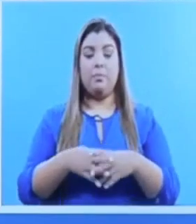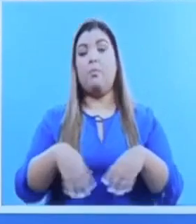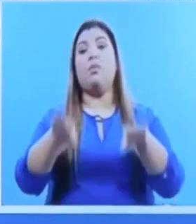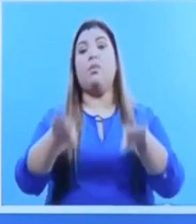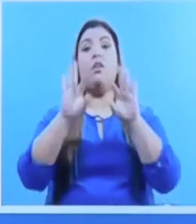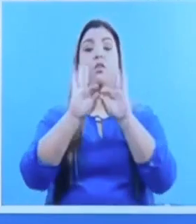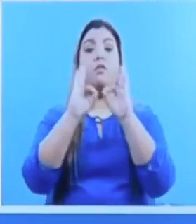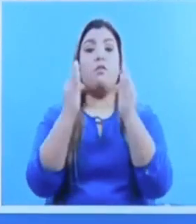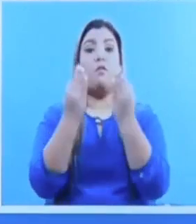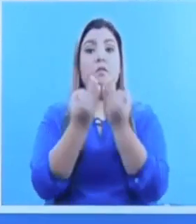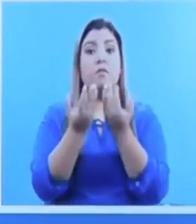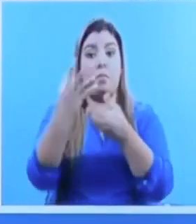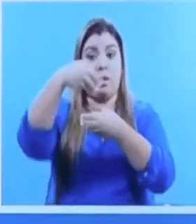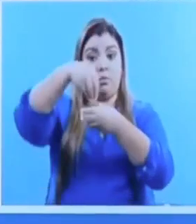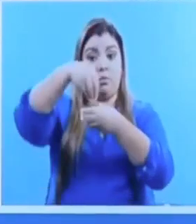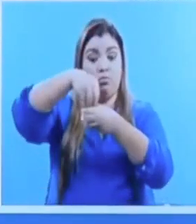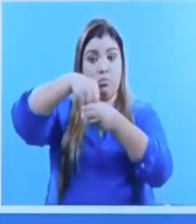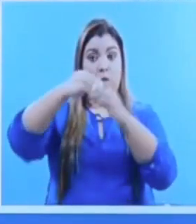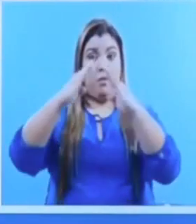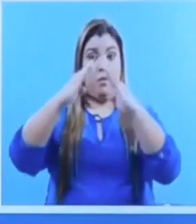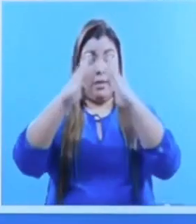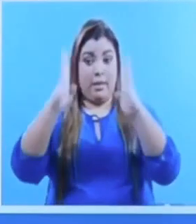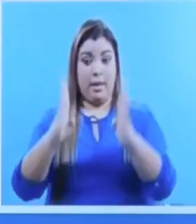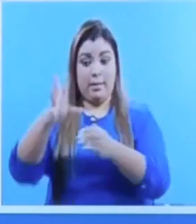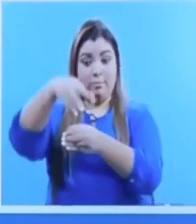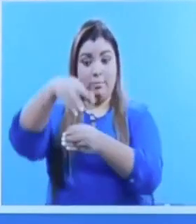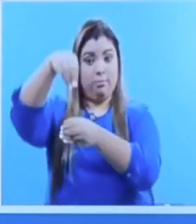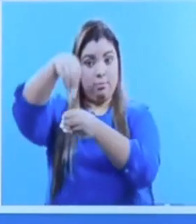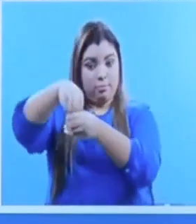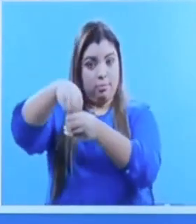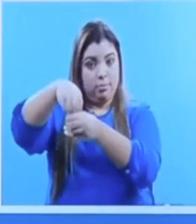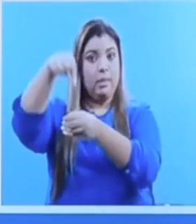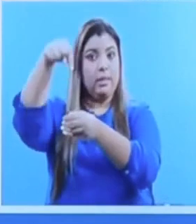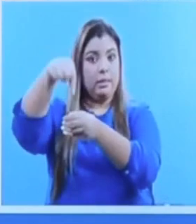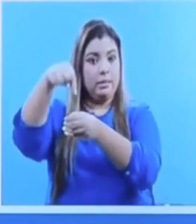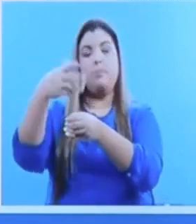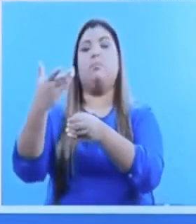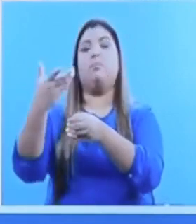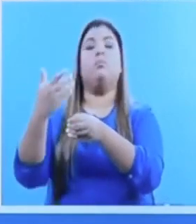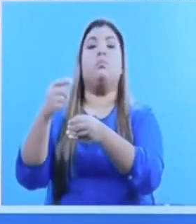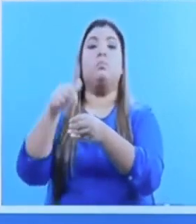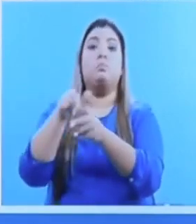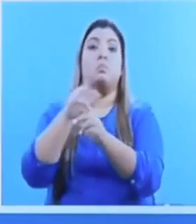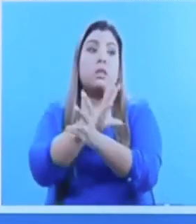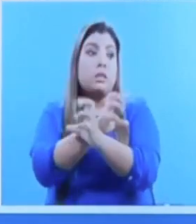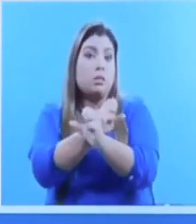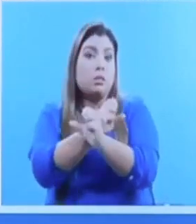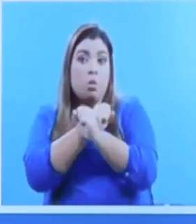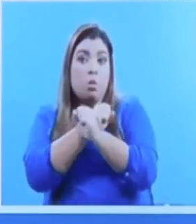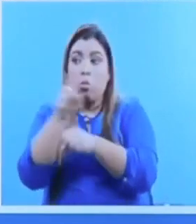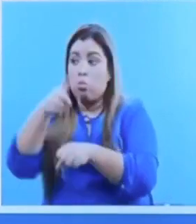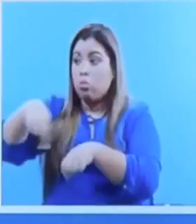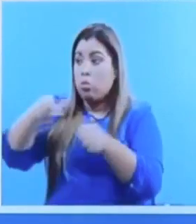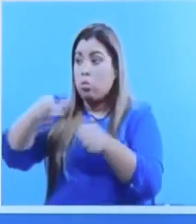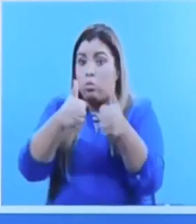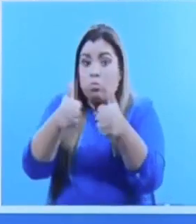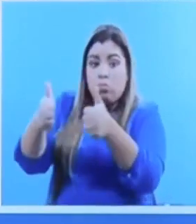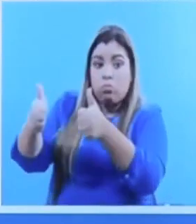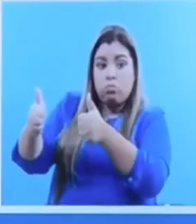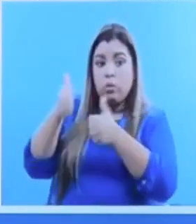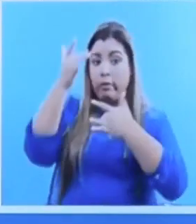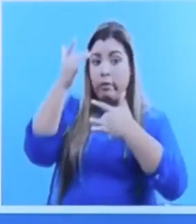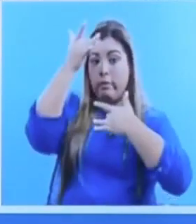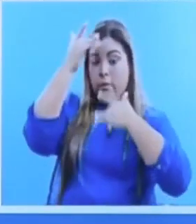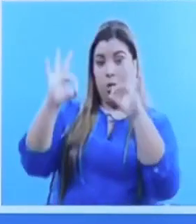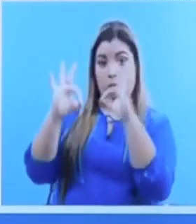aquellas personas que conviven en un mismo espacio, van a, en la medida que estemos seguros de que ellos estén sanos, van a ser